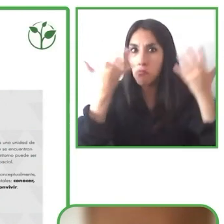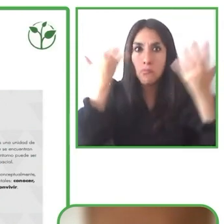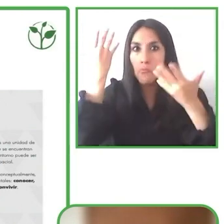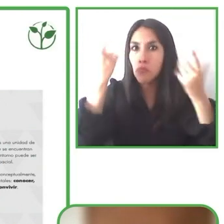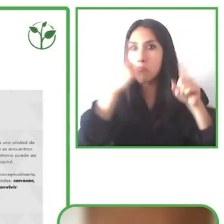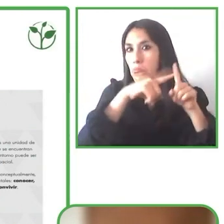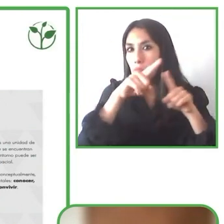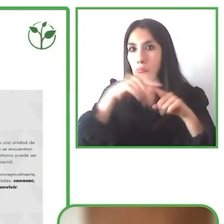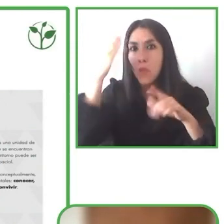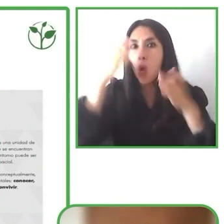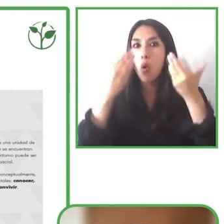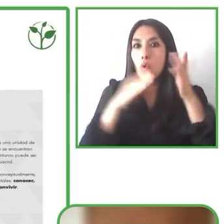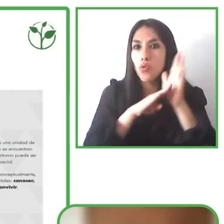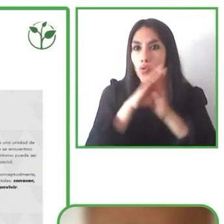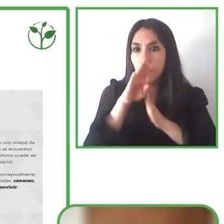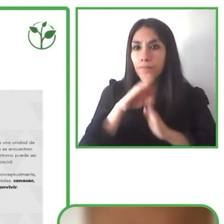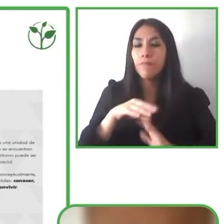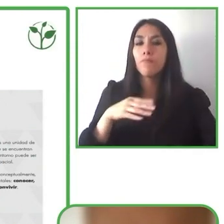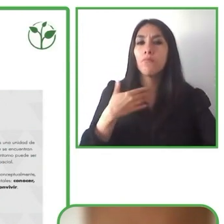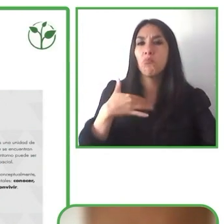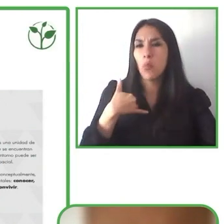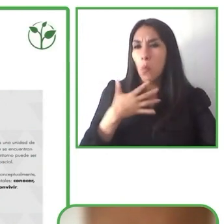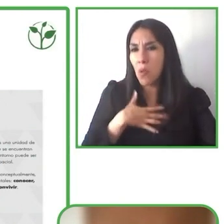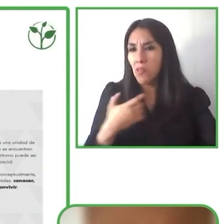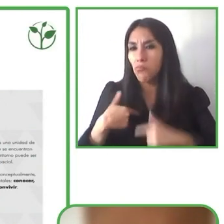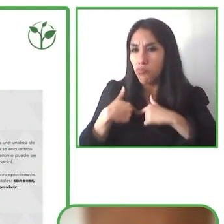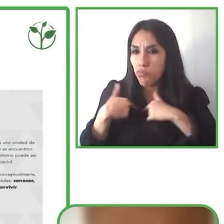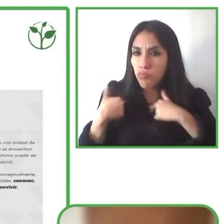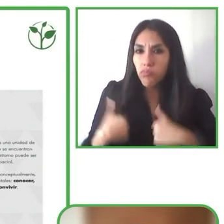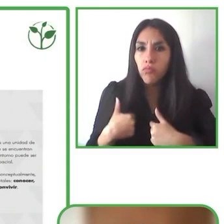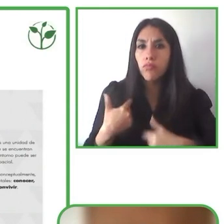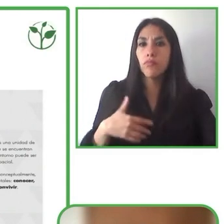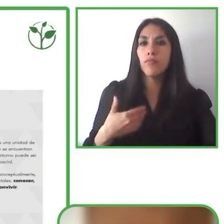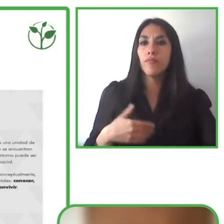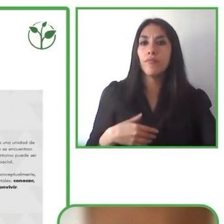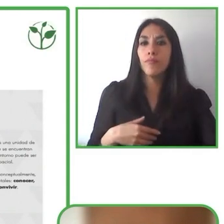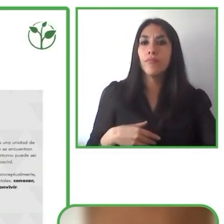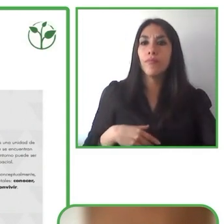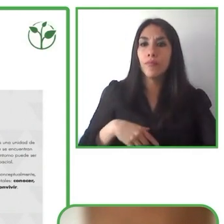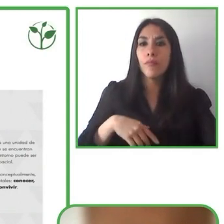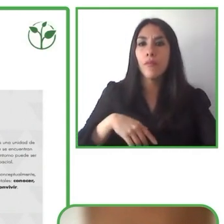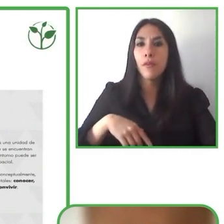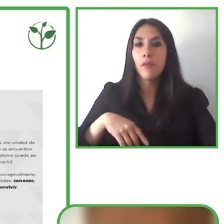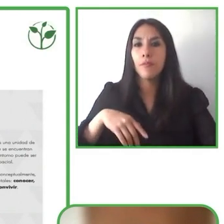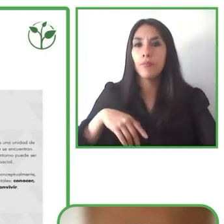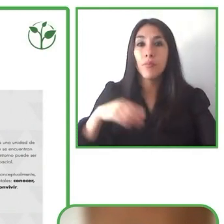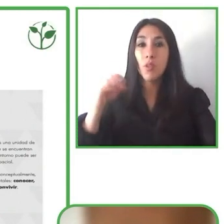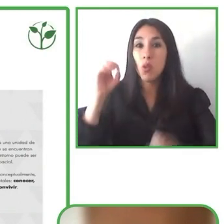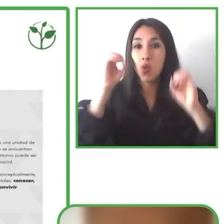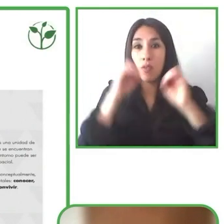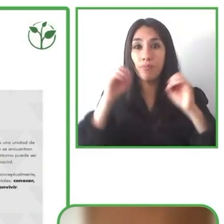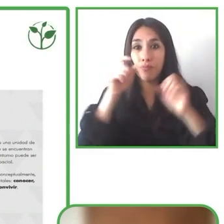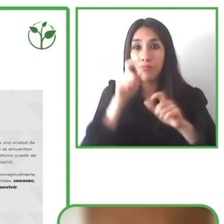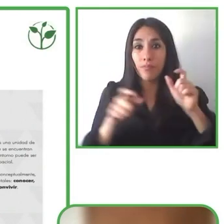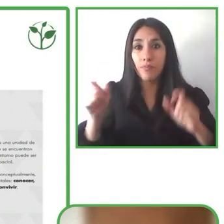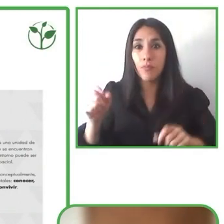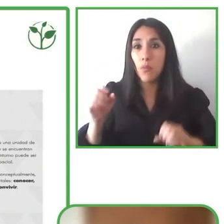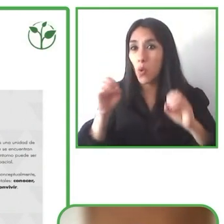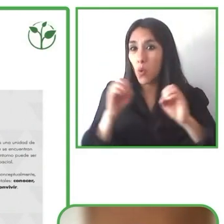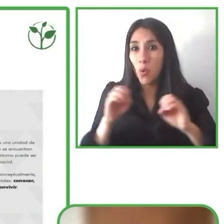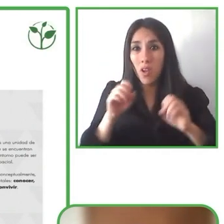porque no hay sociedad y no hay individuo y no hay comunidades que se puedan